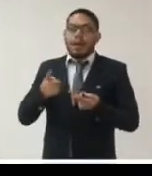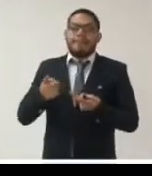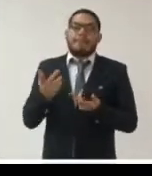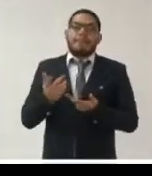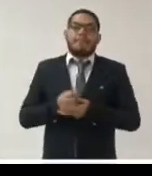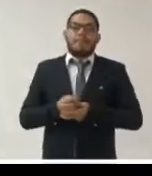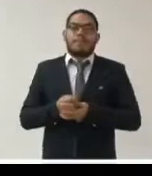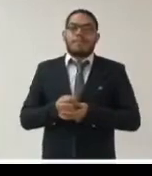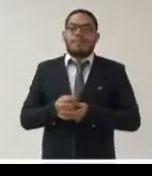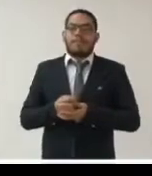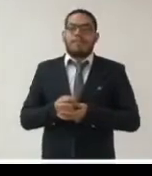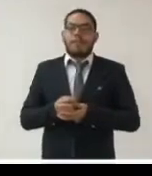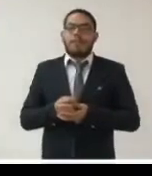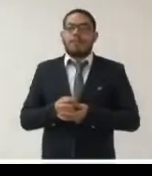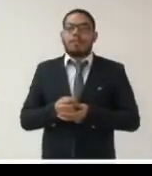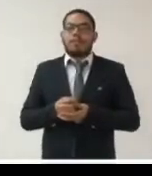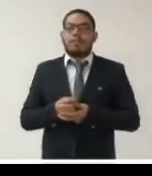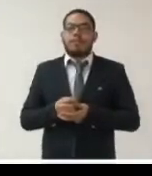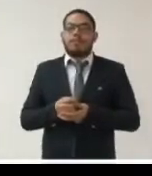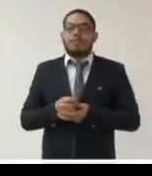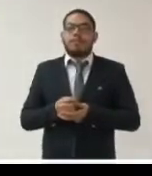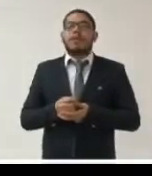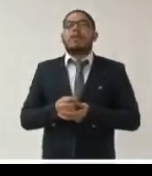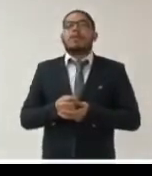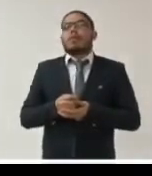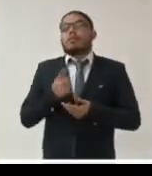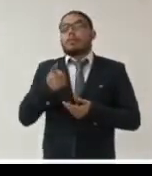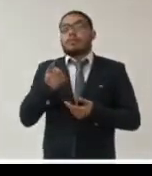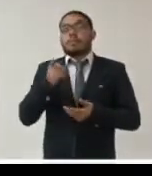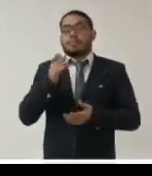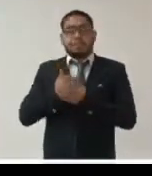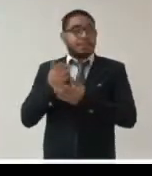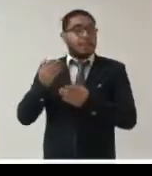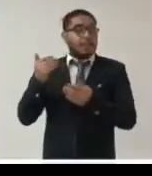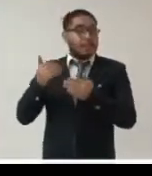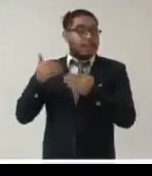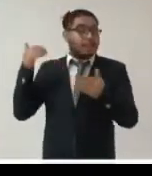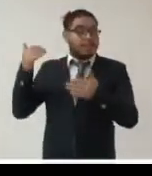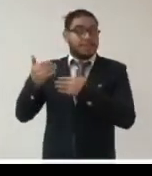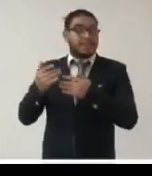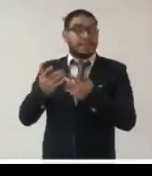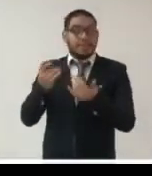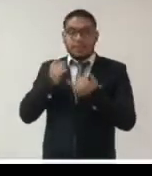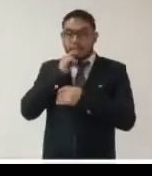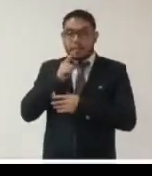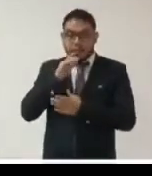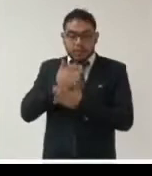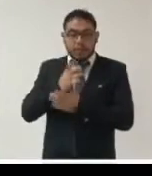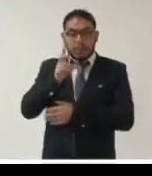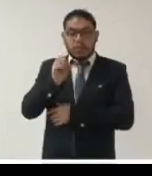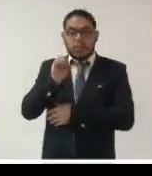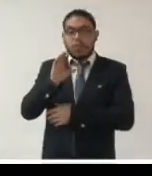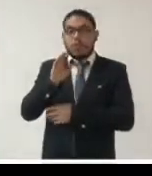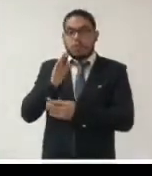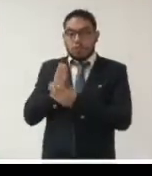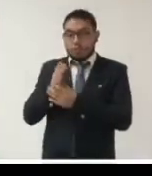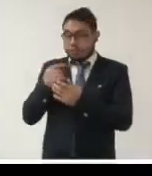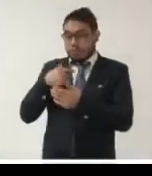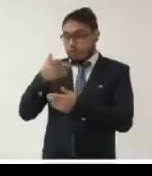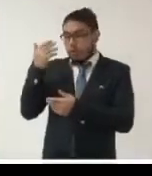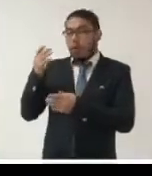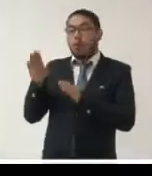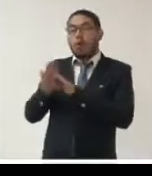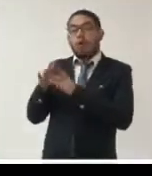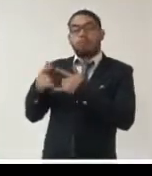fundamentales es documental entonces si no tenemos documento no podemos saber de nuestra historia y tampoco